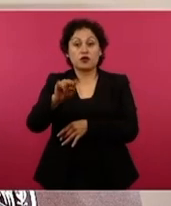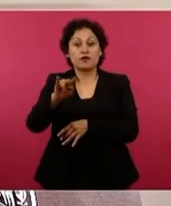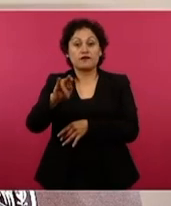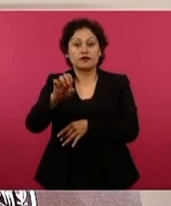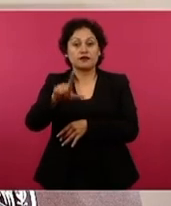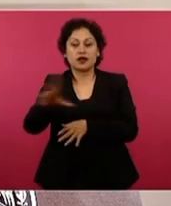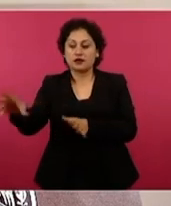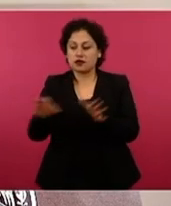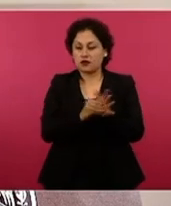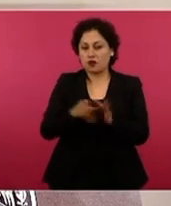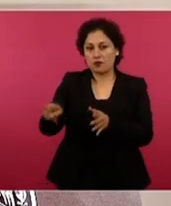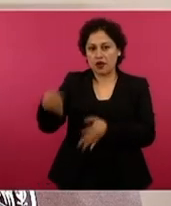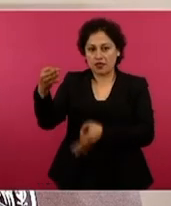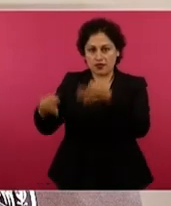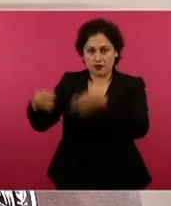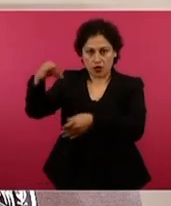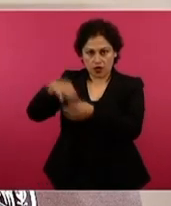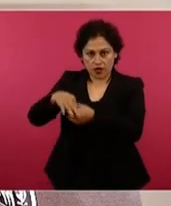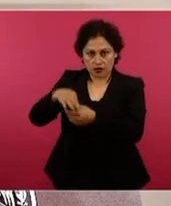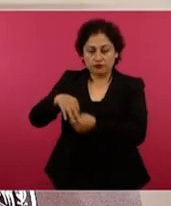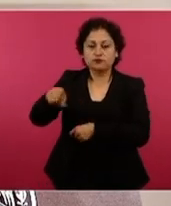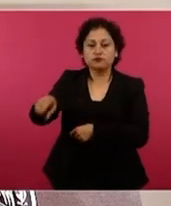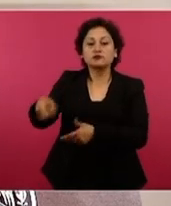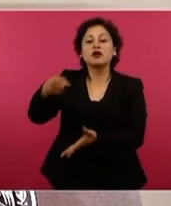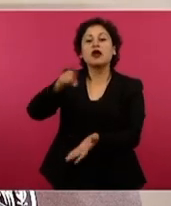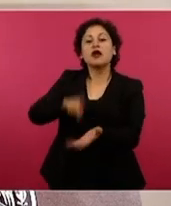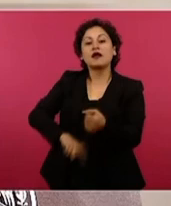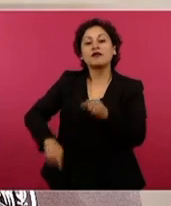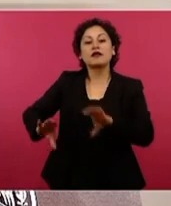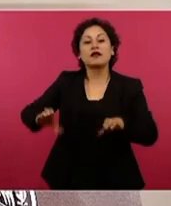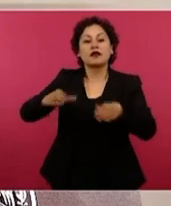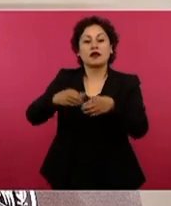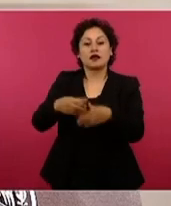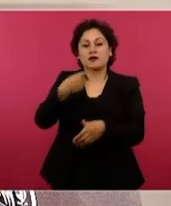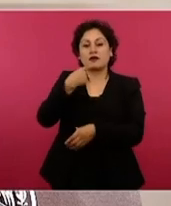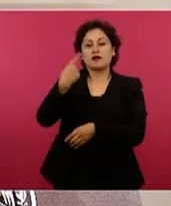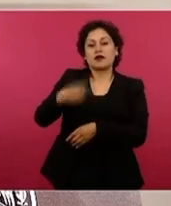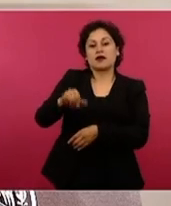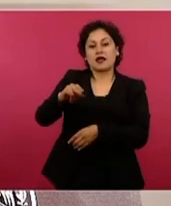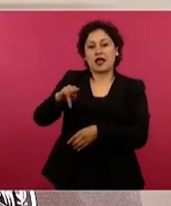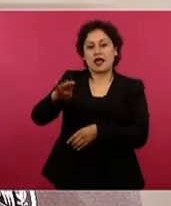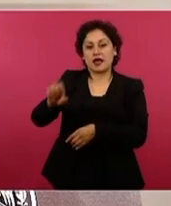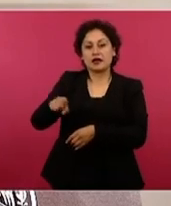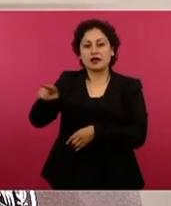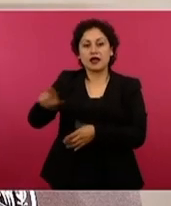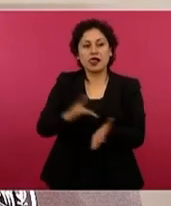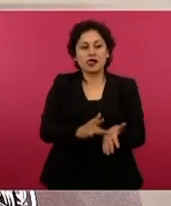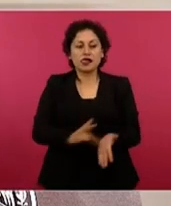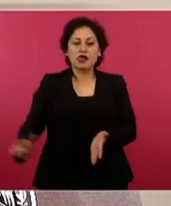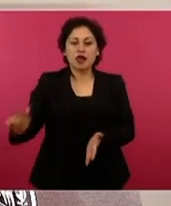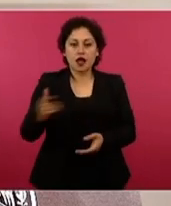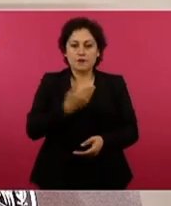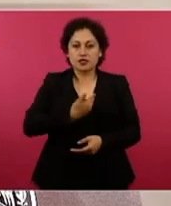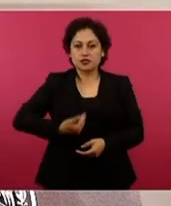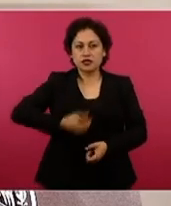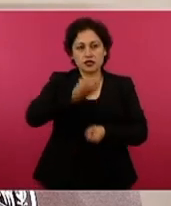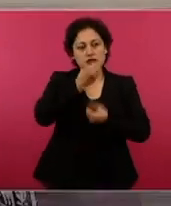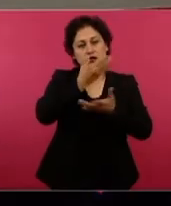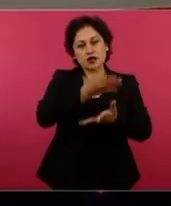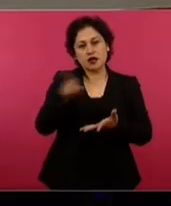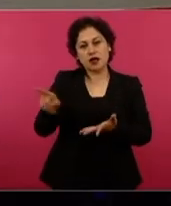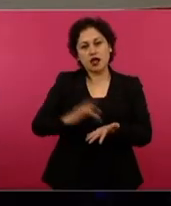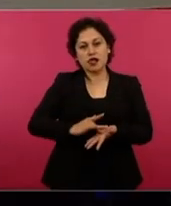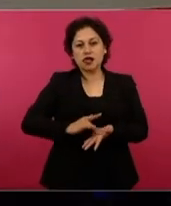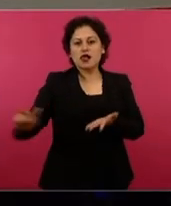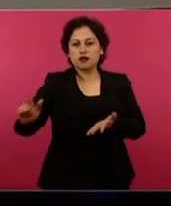hechos. El Tribunal Electoral y la Comisión de Quejas del INE tergiversaron las palabras del presidente para poder ajustarlas a su